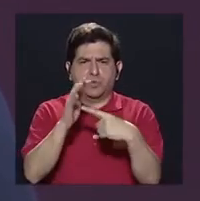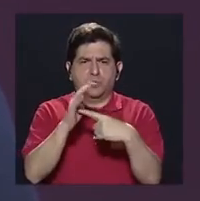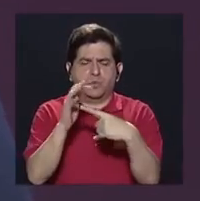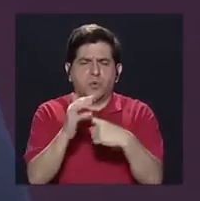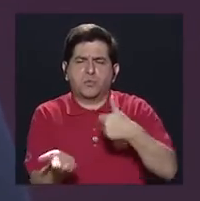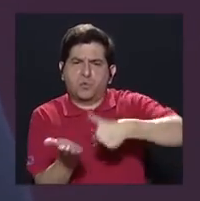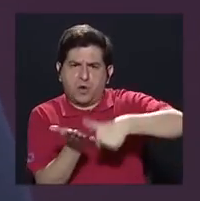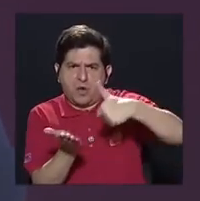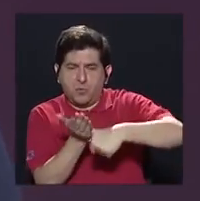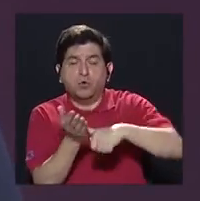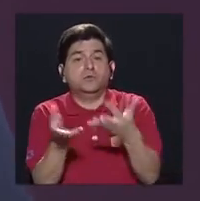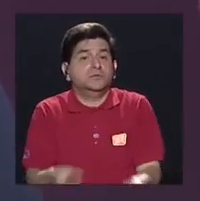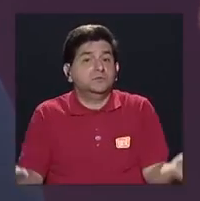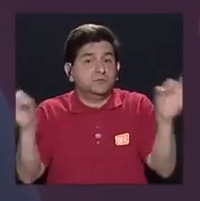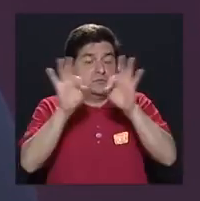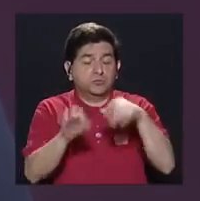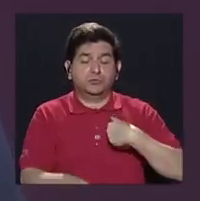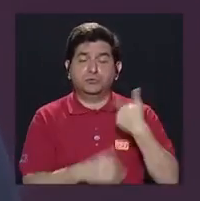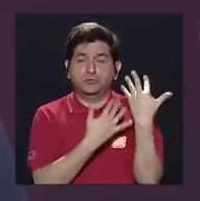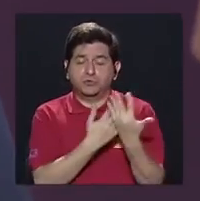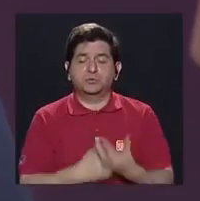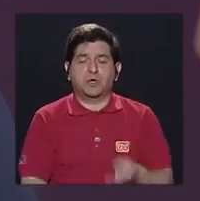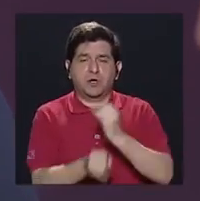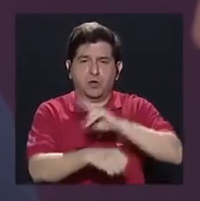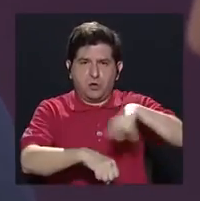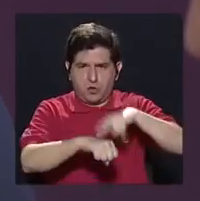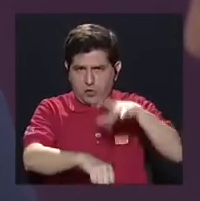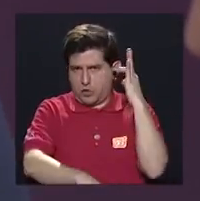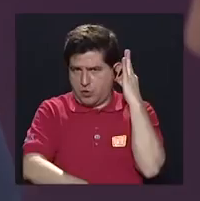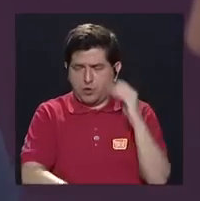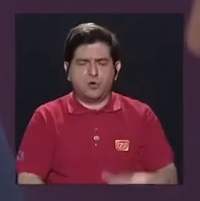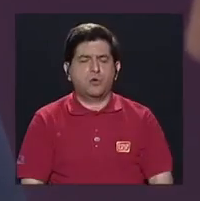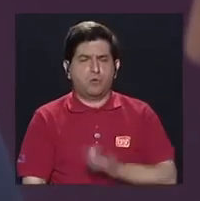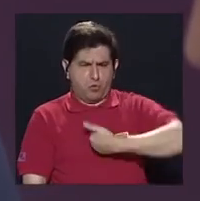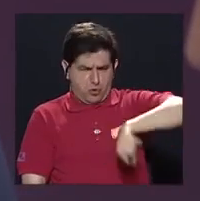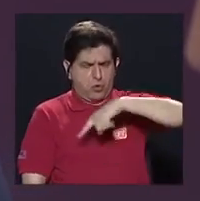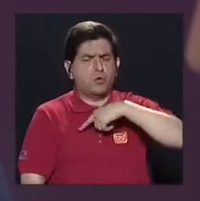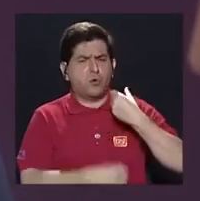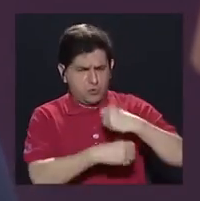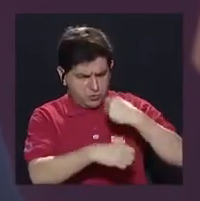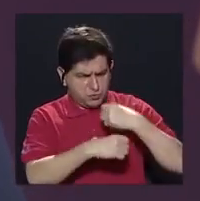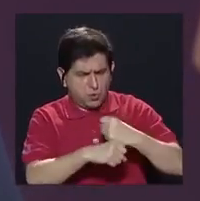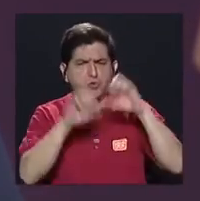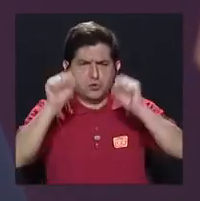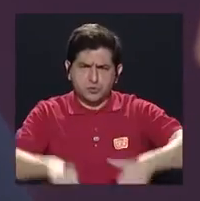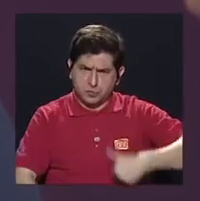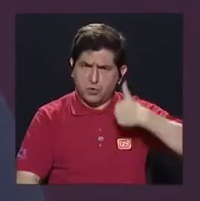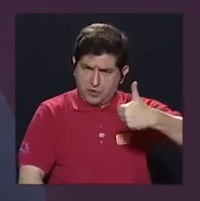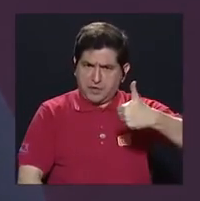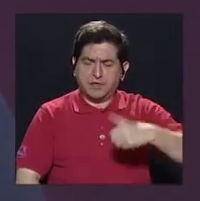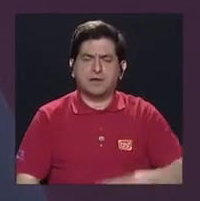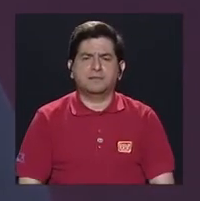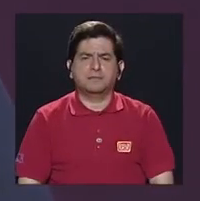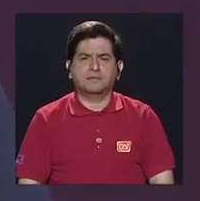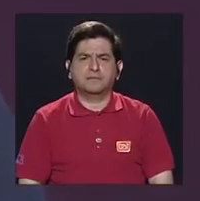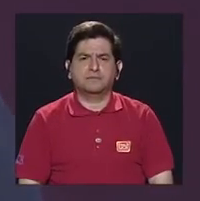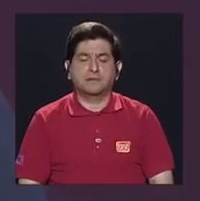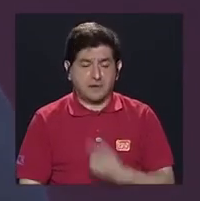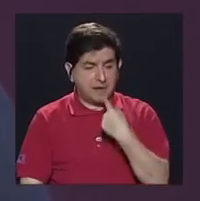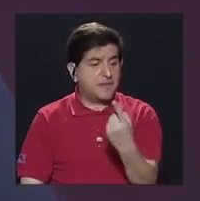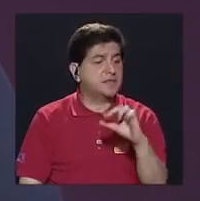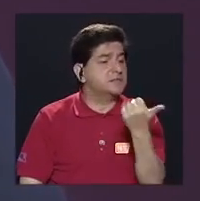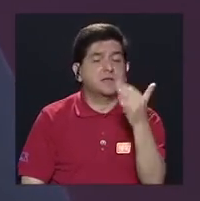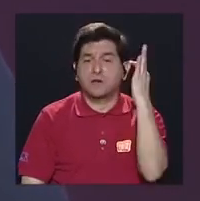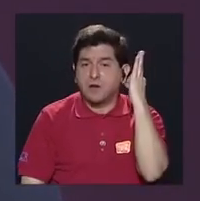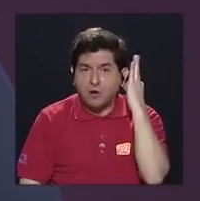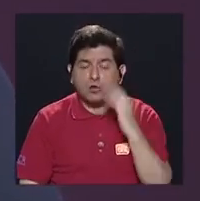yo espero que el INAMO y muchas más, y nosotros, ejemplos de municipalidades que las podemos ganar y que las vamos a ganar, les digamos a